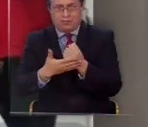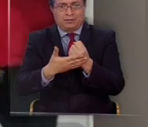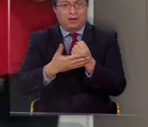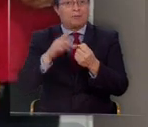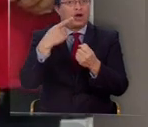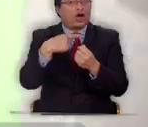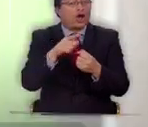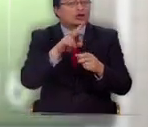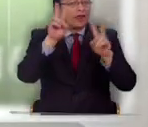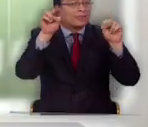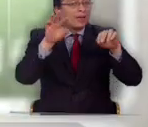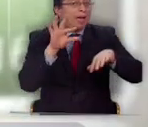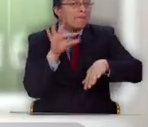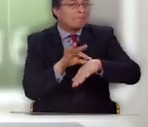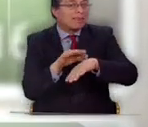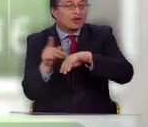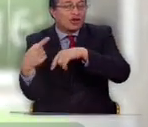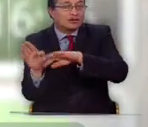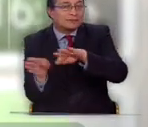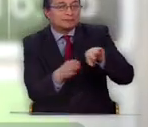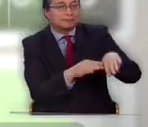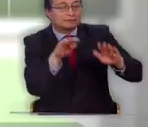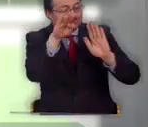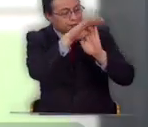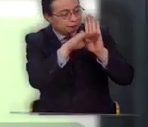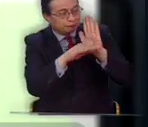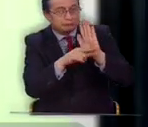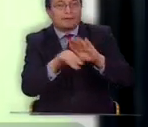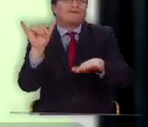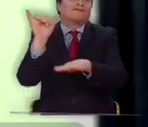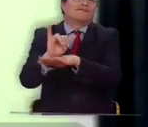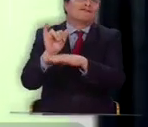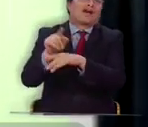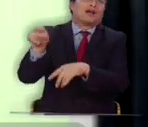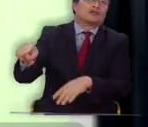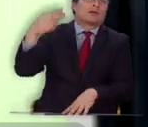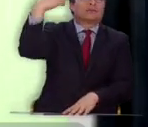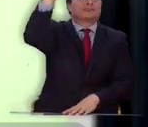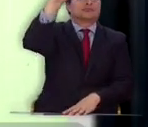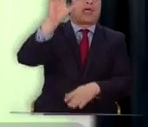médicos solidarios, que resultó ser una lista de doctores, pero ecuatoriales.